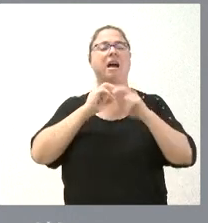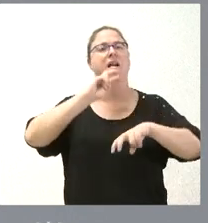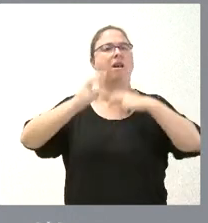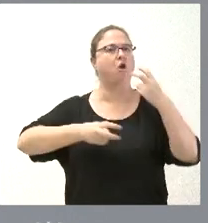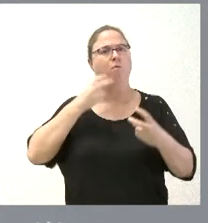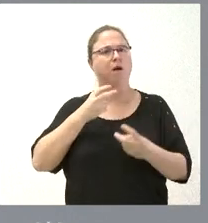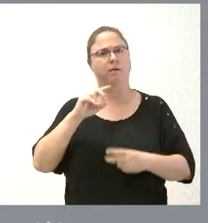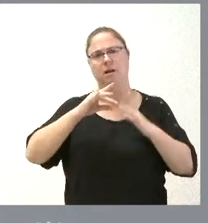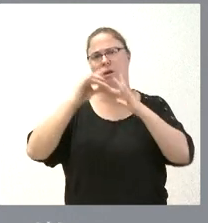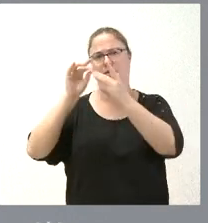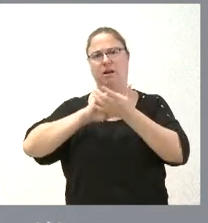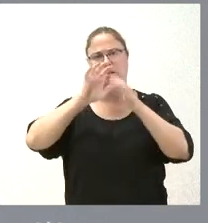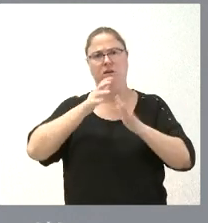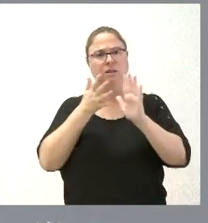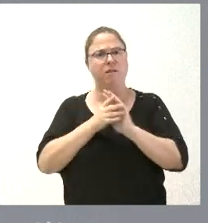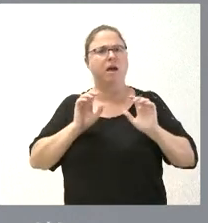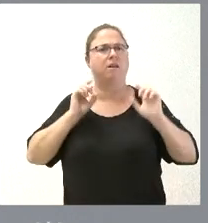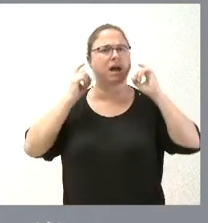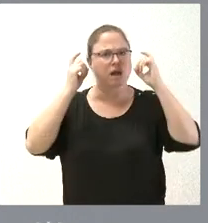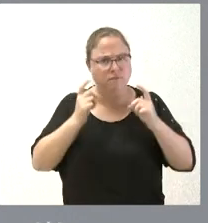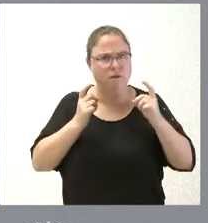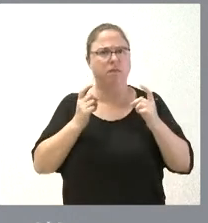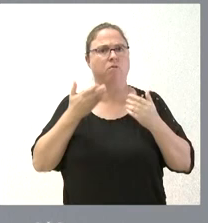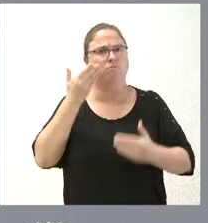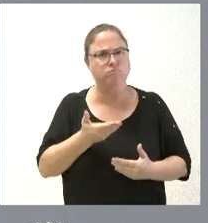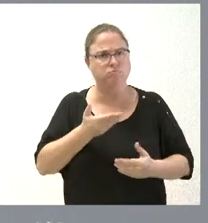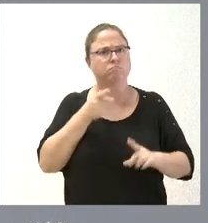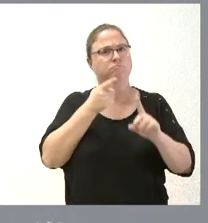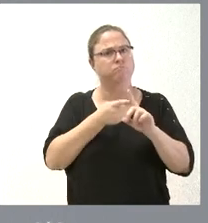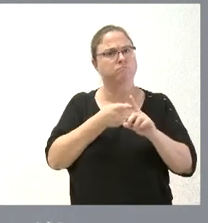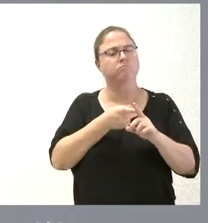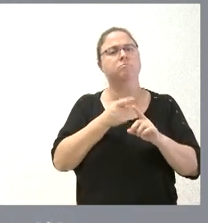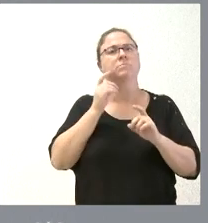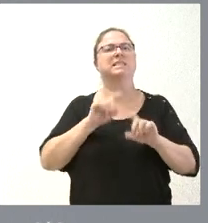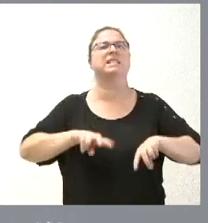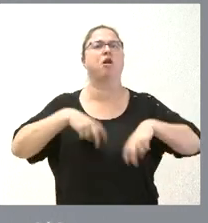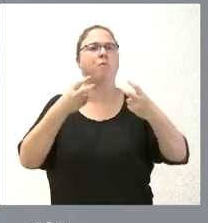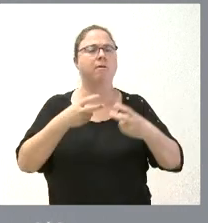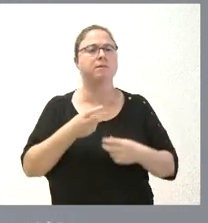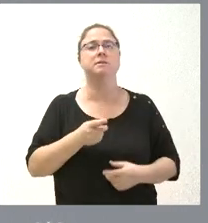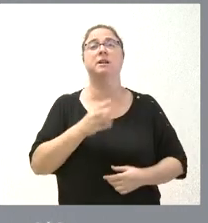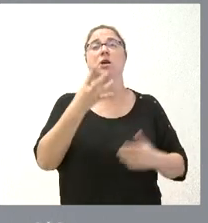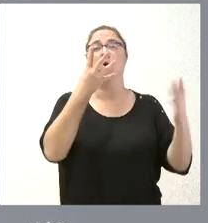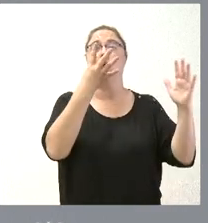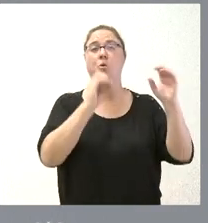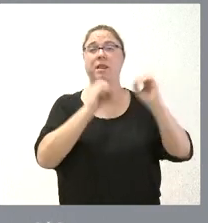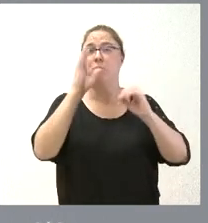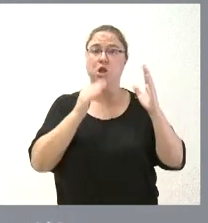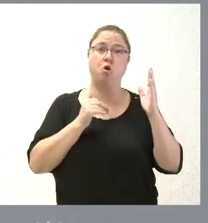por tanto se ha hecho un esfuerzo muy importante en Castilla y León en ser referencias en energías renovables más del 90